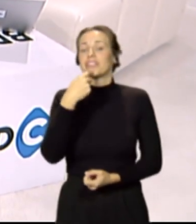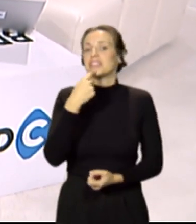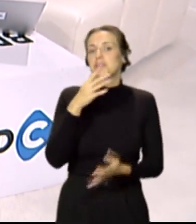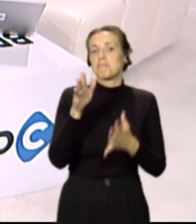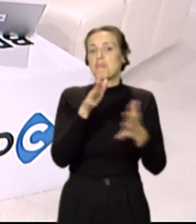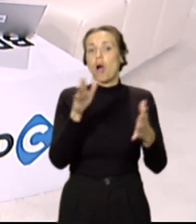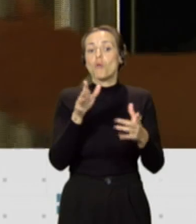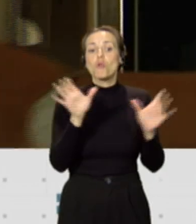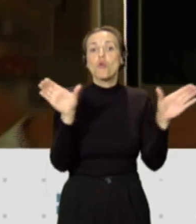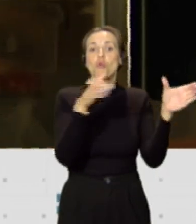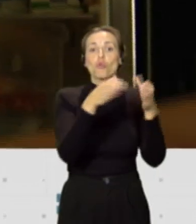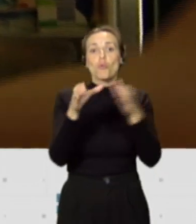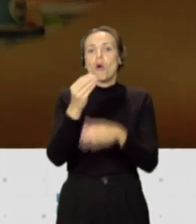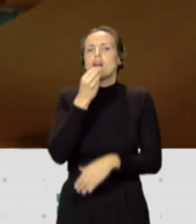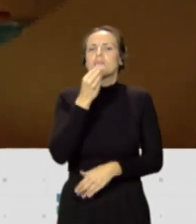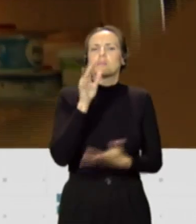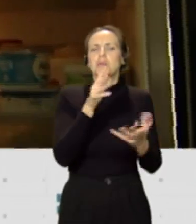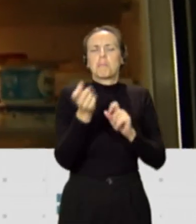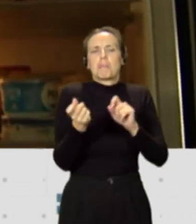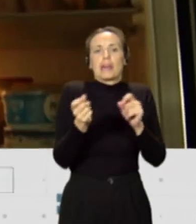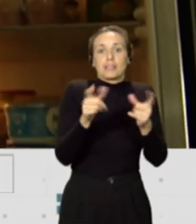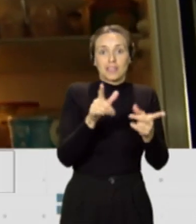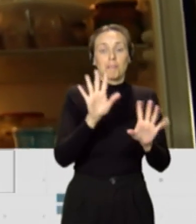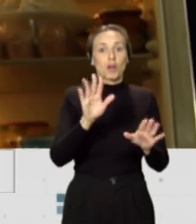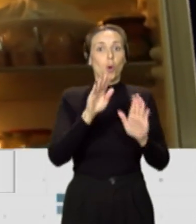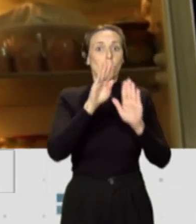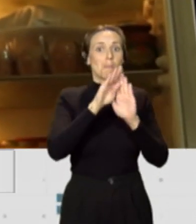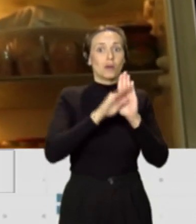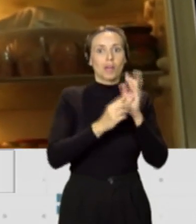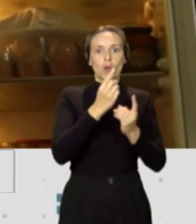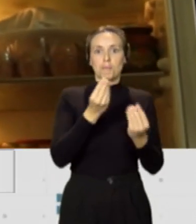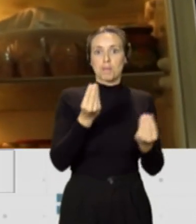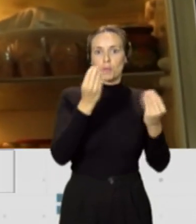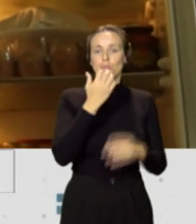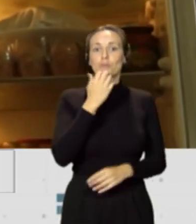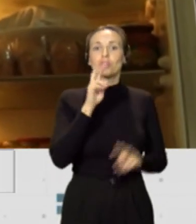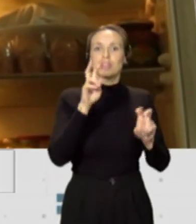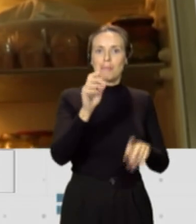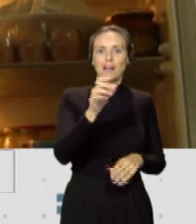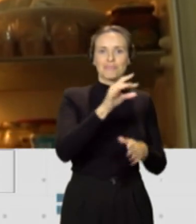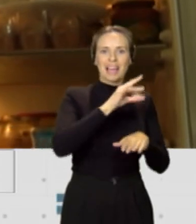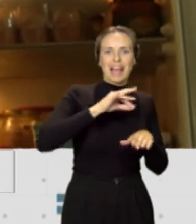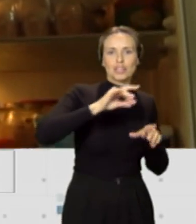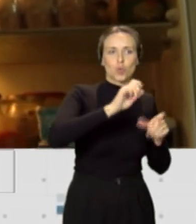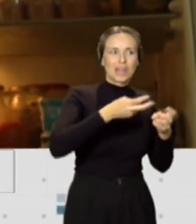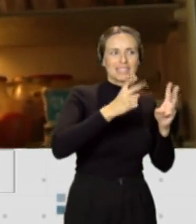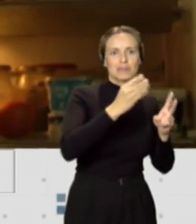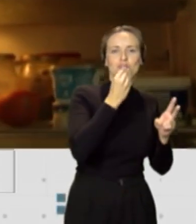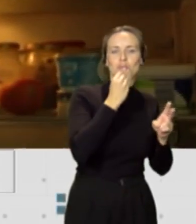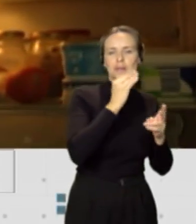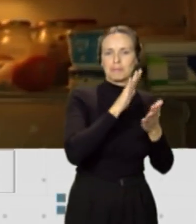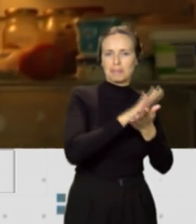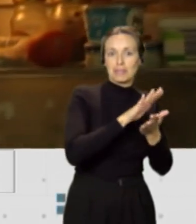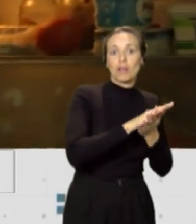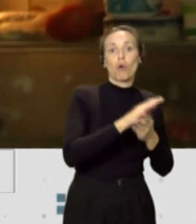algunos grupos de alimentos. Sí que hemos mejorado en algunas pautas como el consumo de azúcares libres, de zumo, de comida